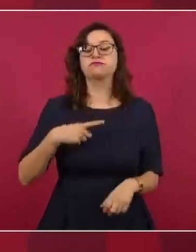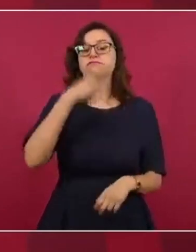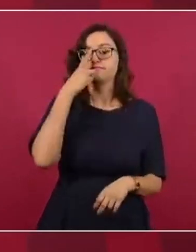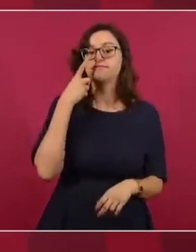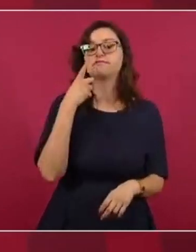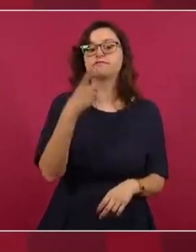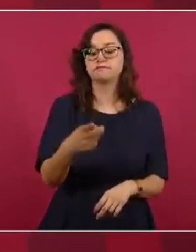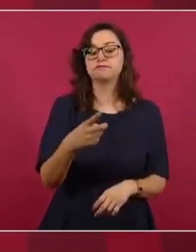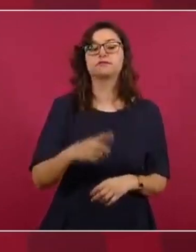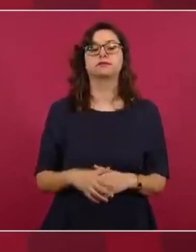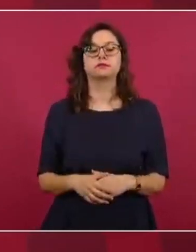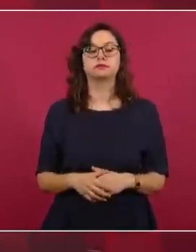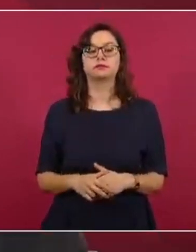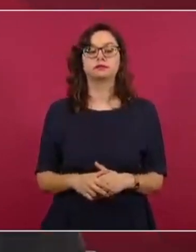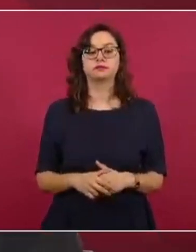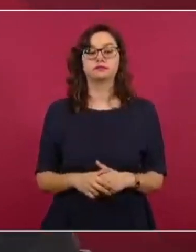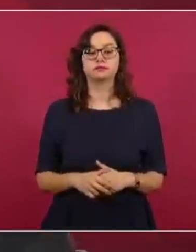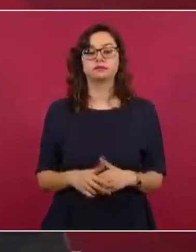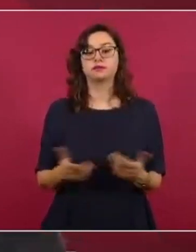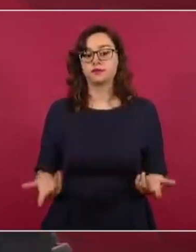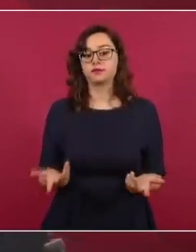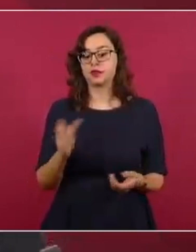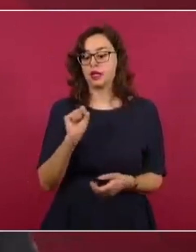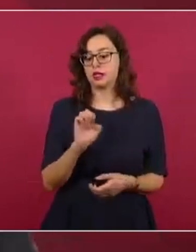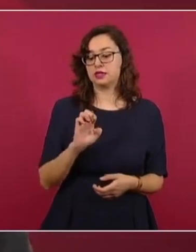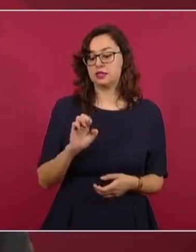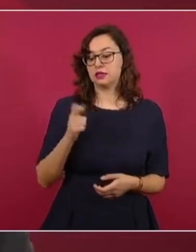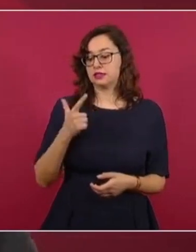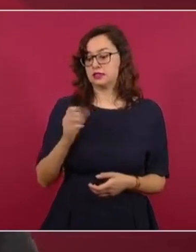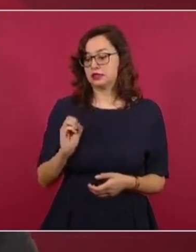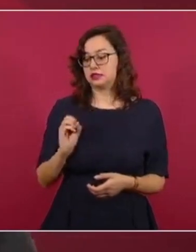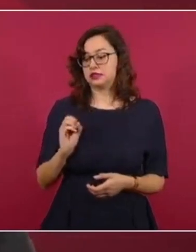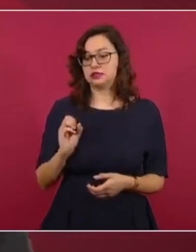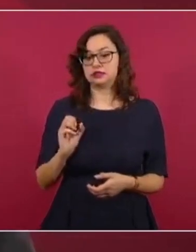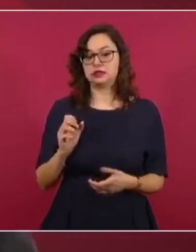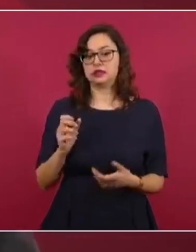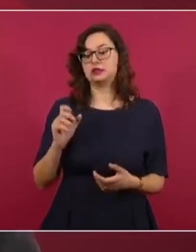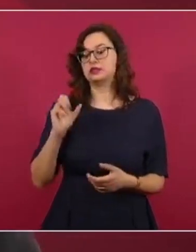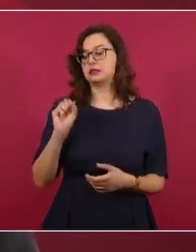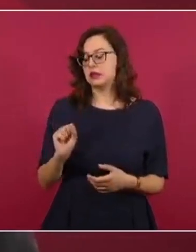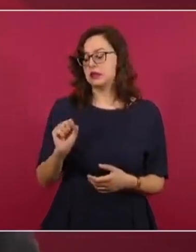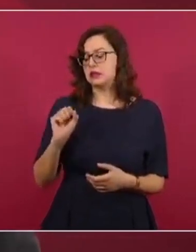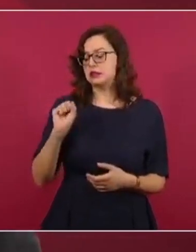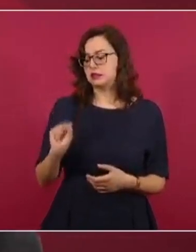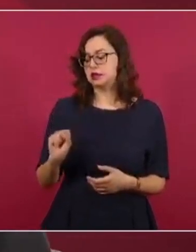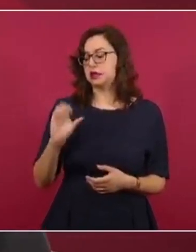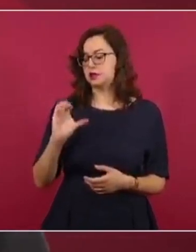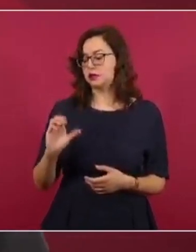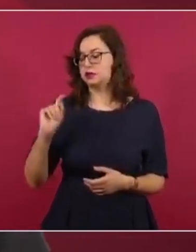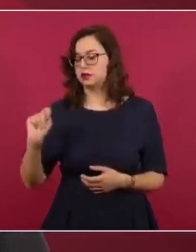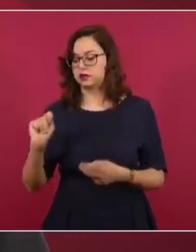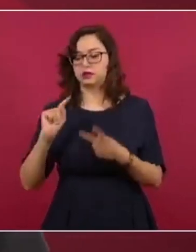entre las autoridades de la Secretaría de Infraestructura, Comunicaciones y Transportes, la